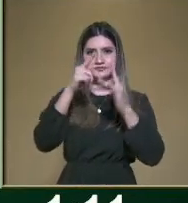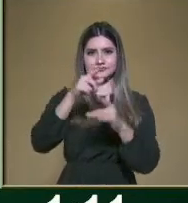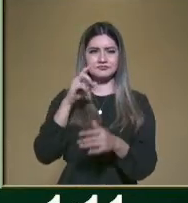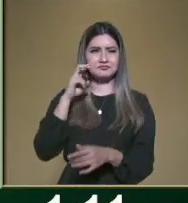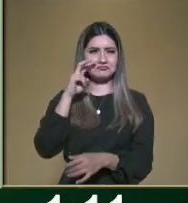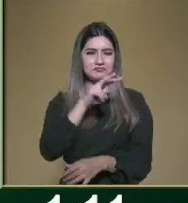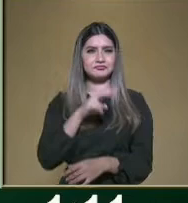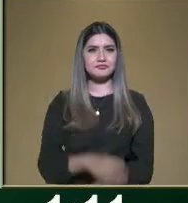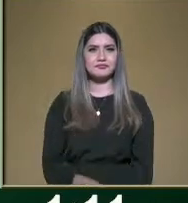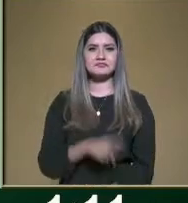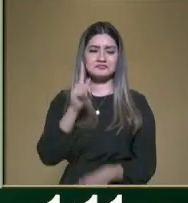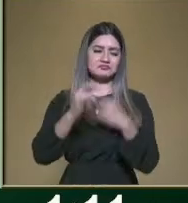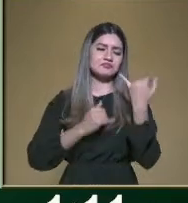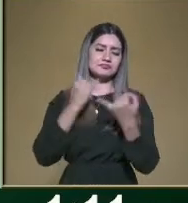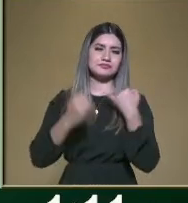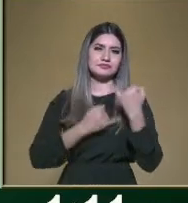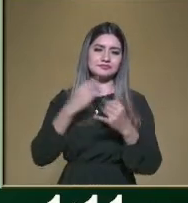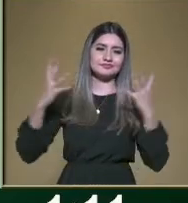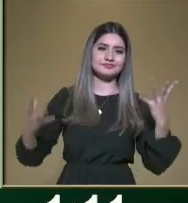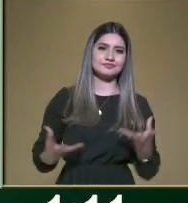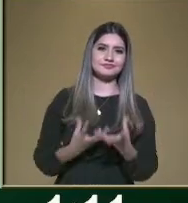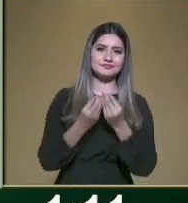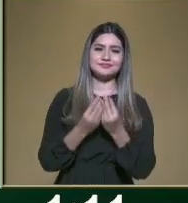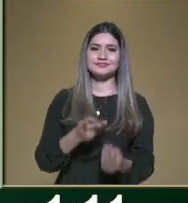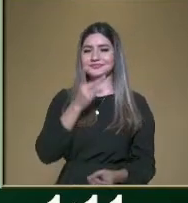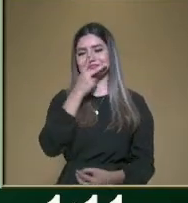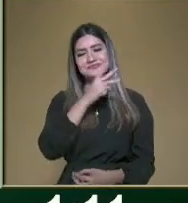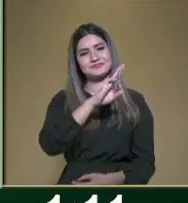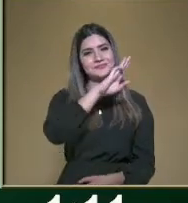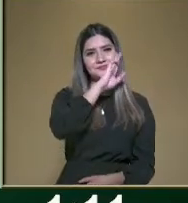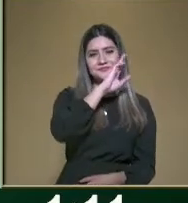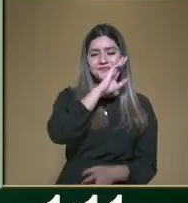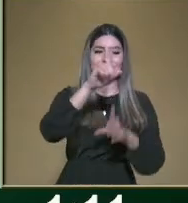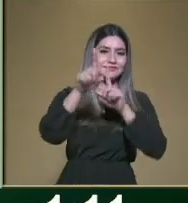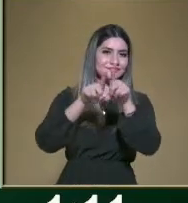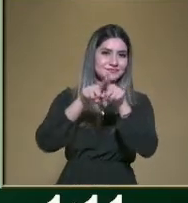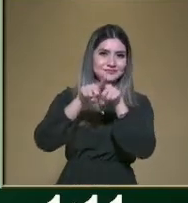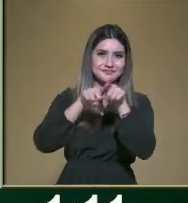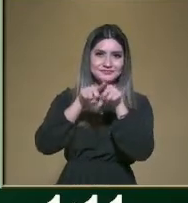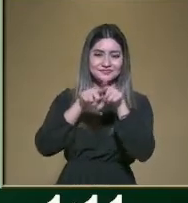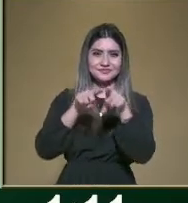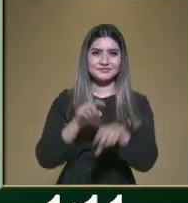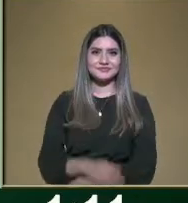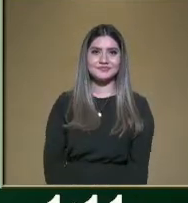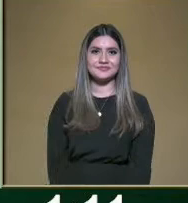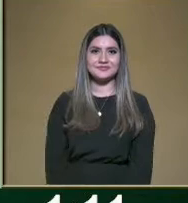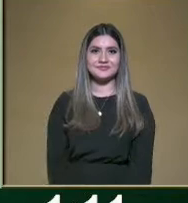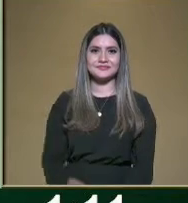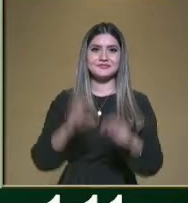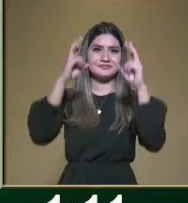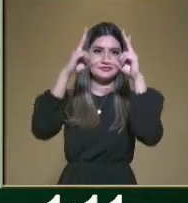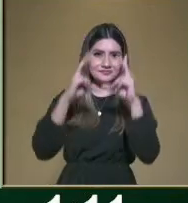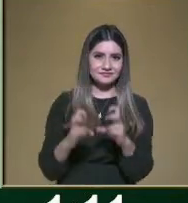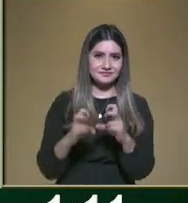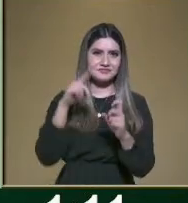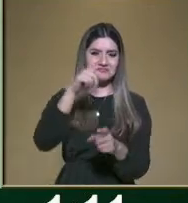y pueden jugar con sus papás, con sus hermanitos, pueden descargar estos juegos.